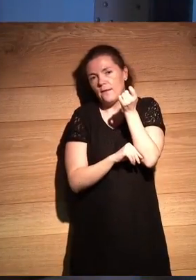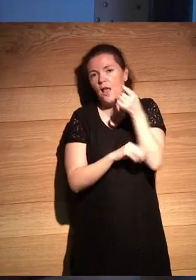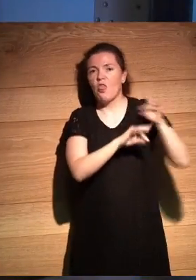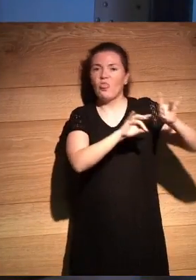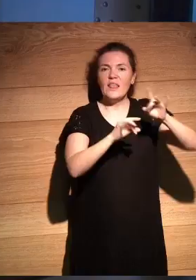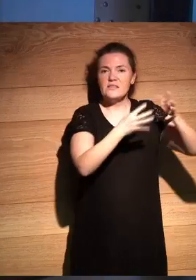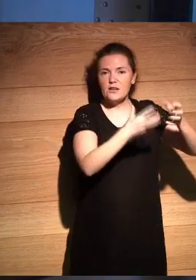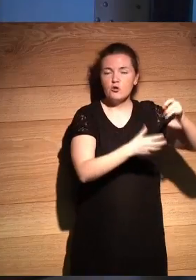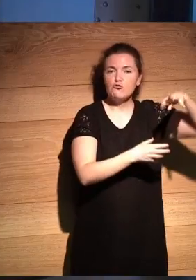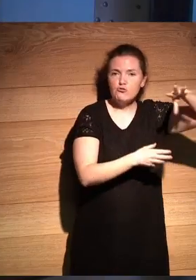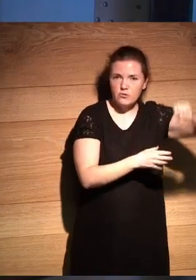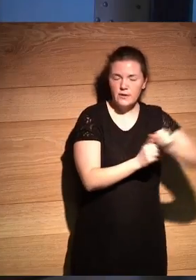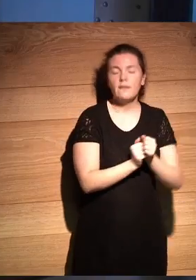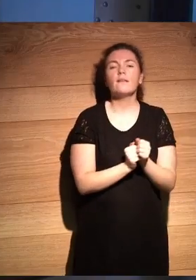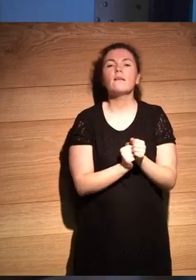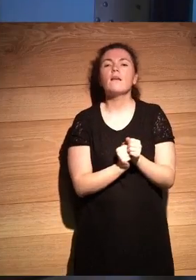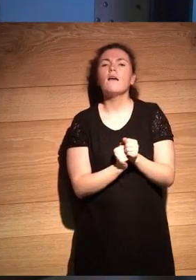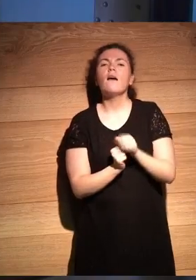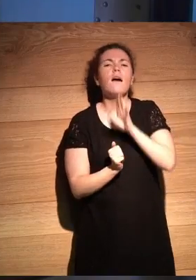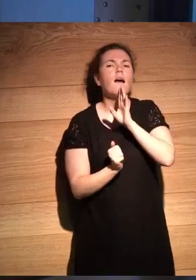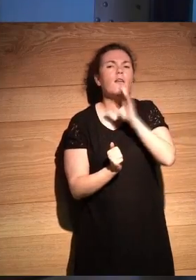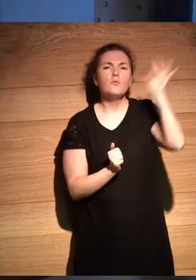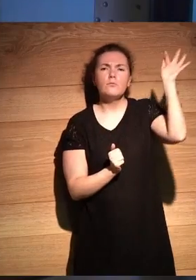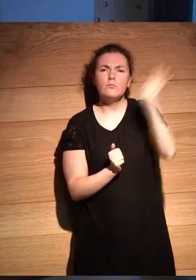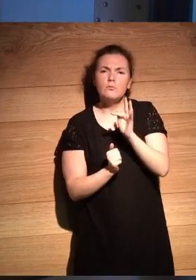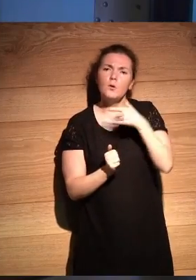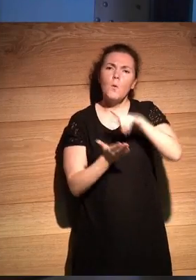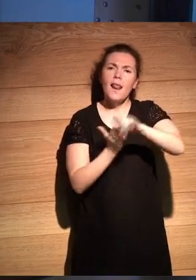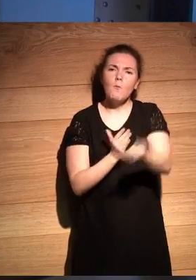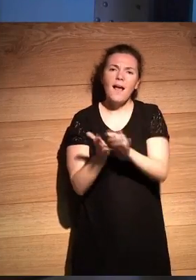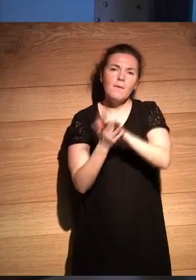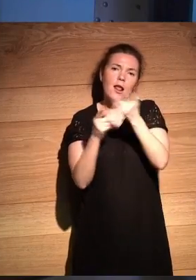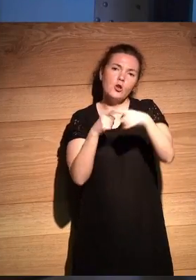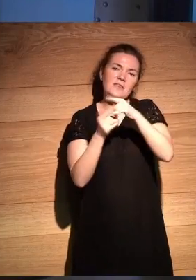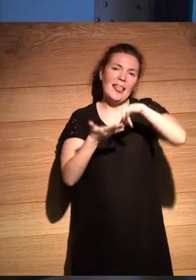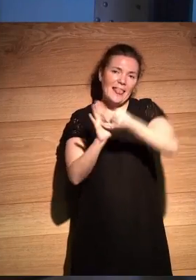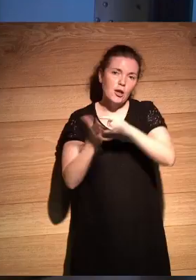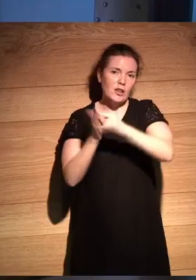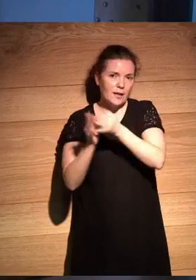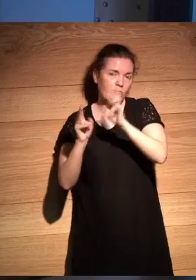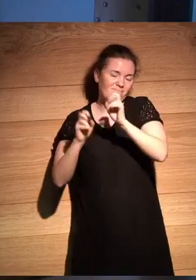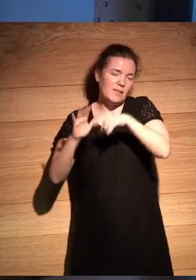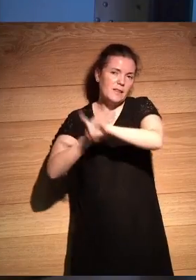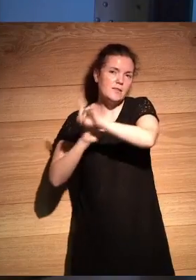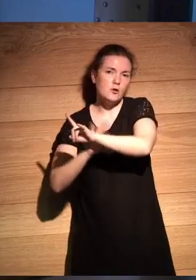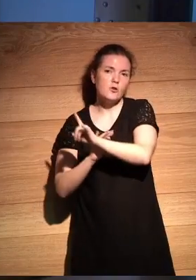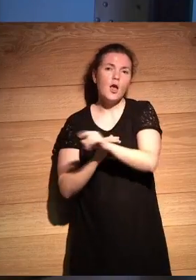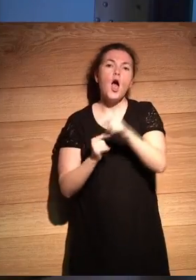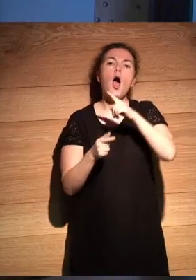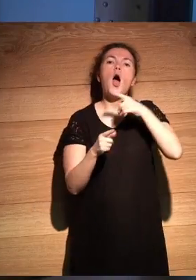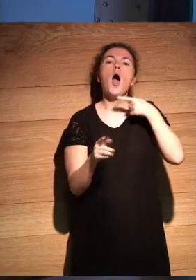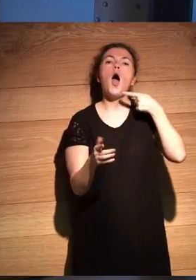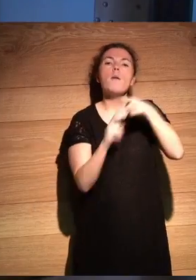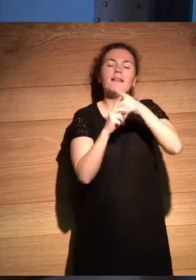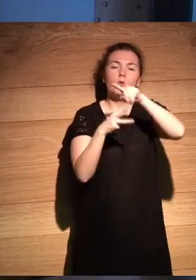desiertos de Sonora al final todo lo que hemos hablado en el lenguaje más técnico más de desarrollo se traduce en estos tres objetivos